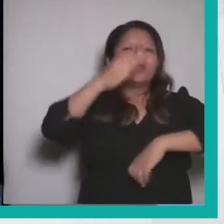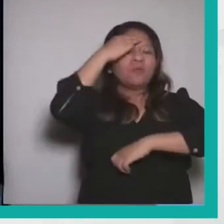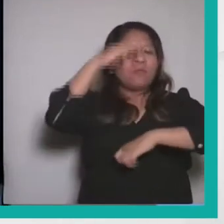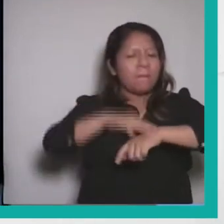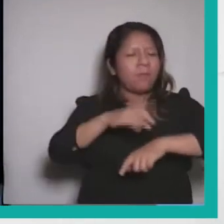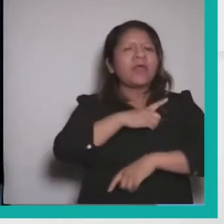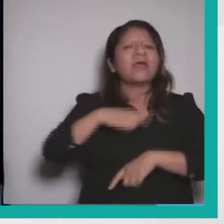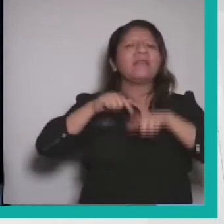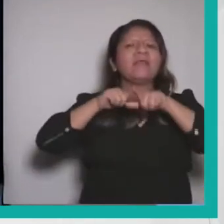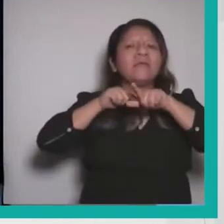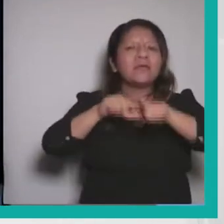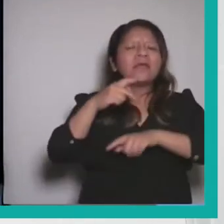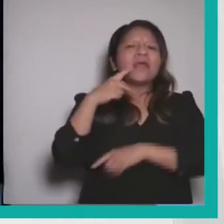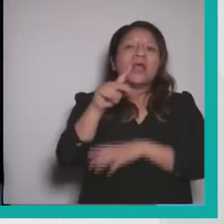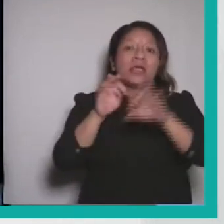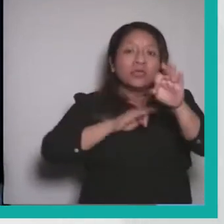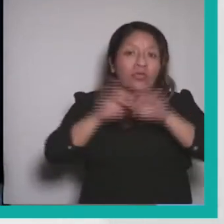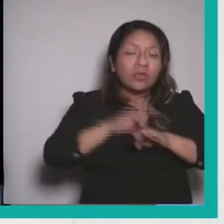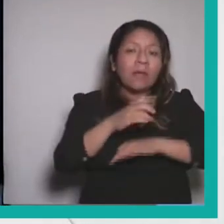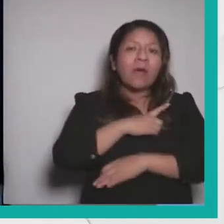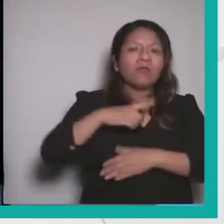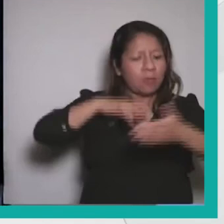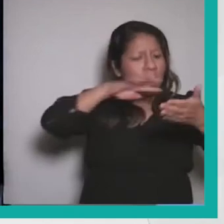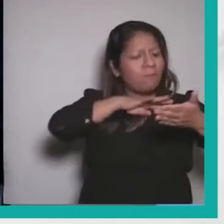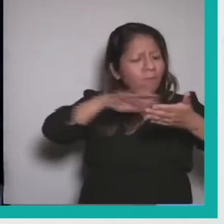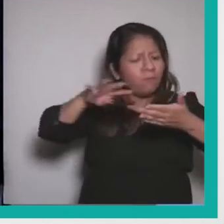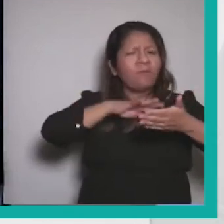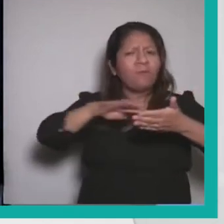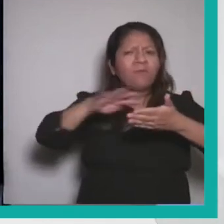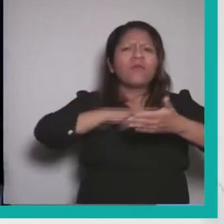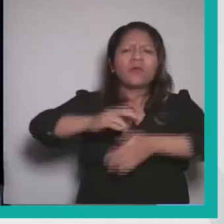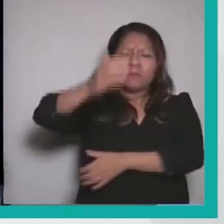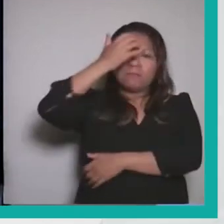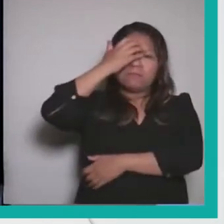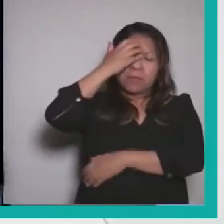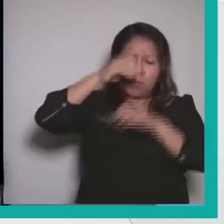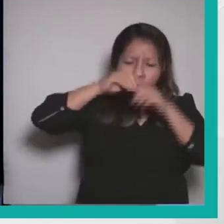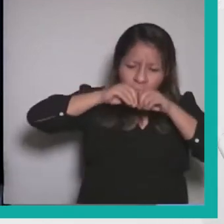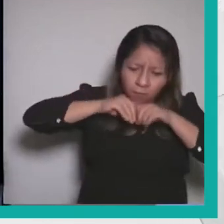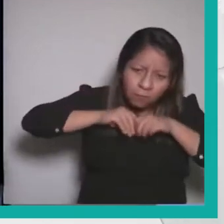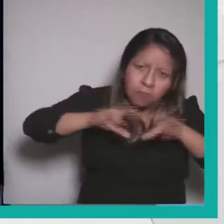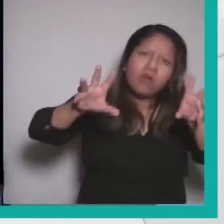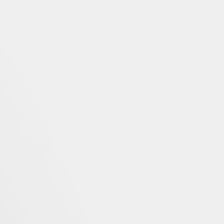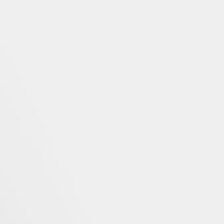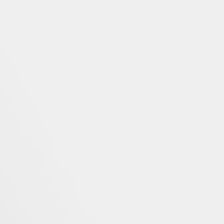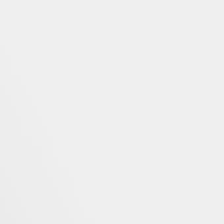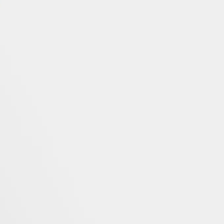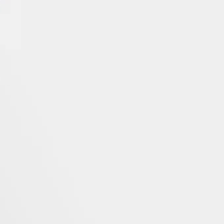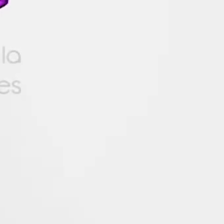memoria intacta y su obra debe ser leída, conocida y difundida.